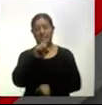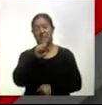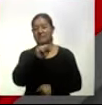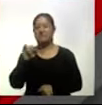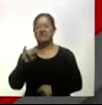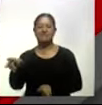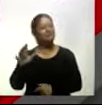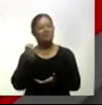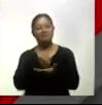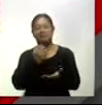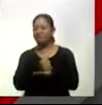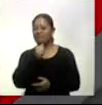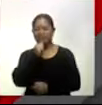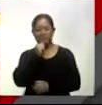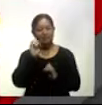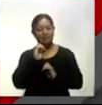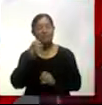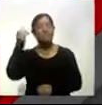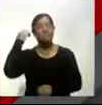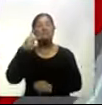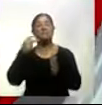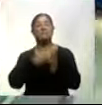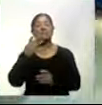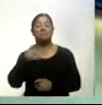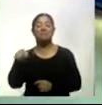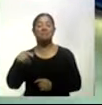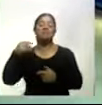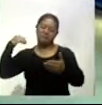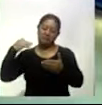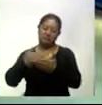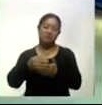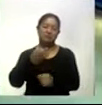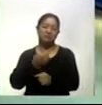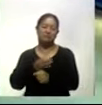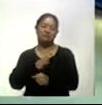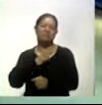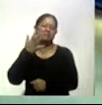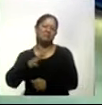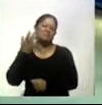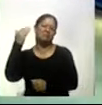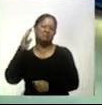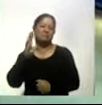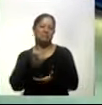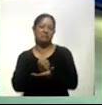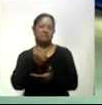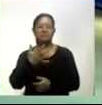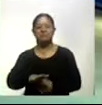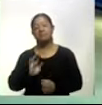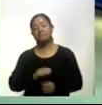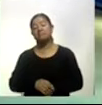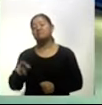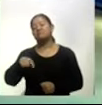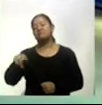desde que debutó en 2004 aunque en sus vitrinas ya tiene 10. Números fríos y sin duda tristes para el equipo